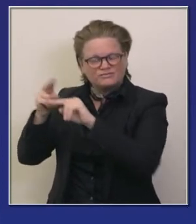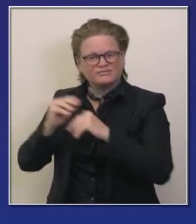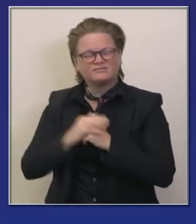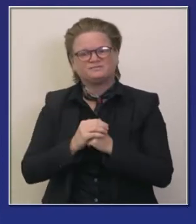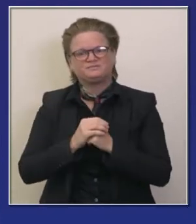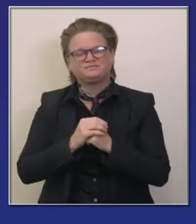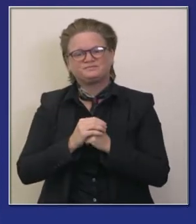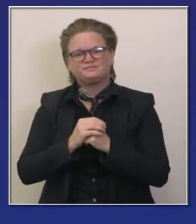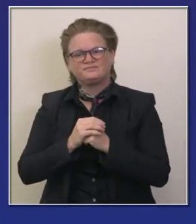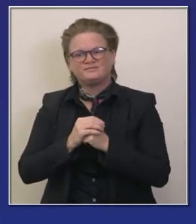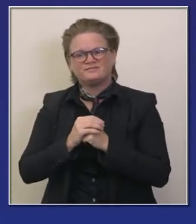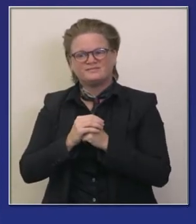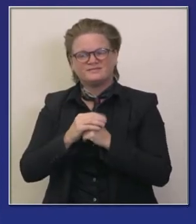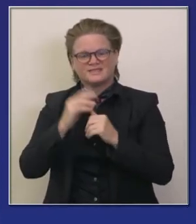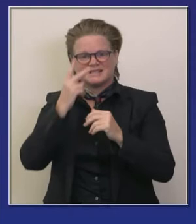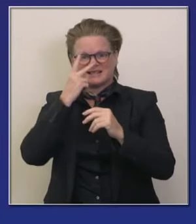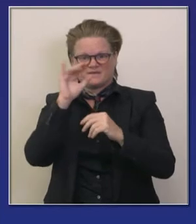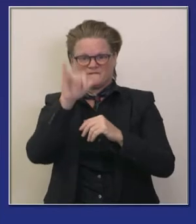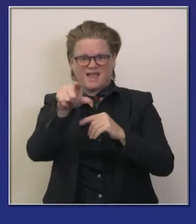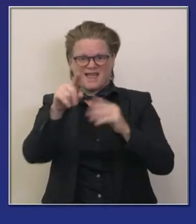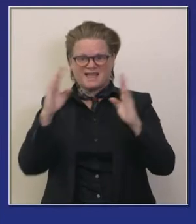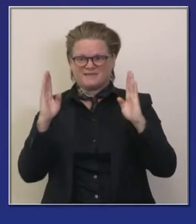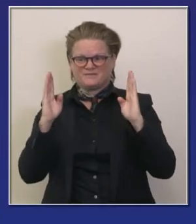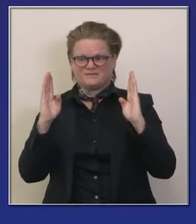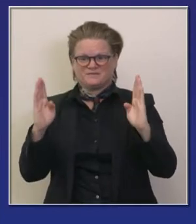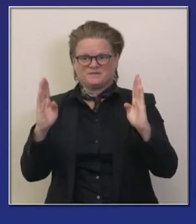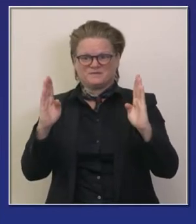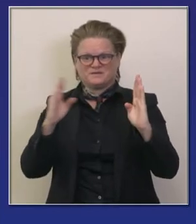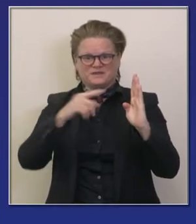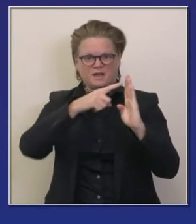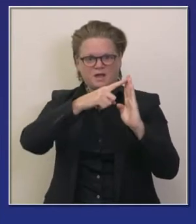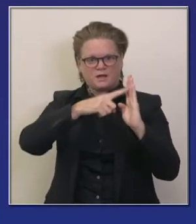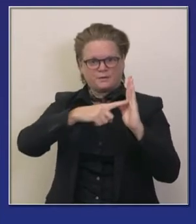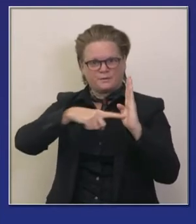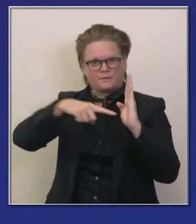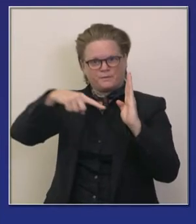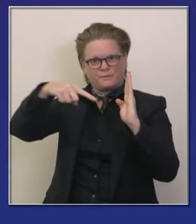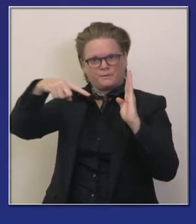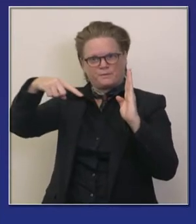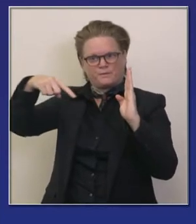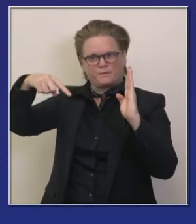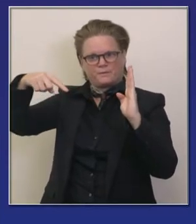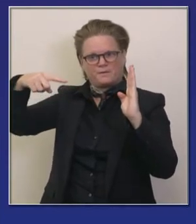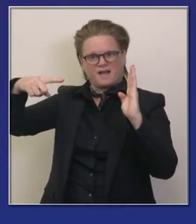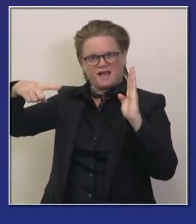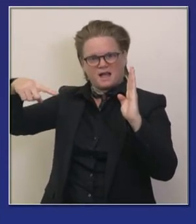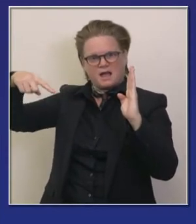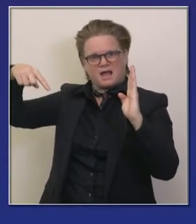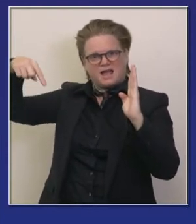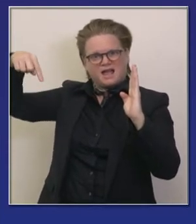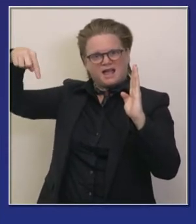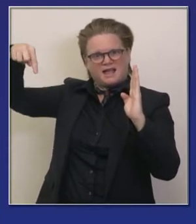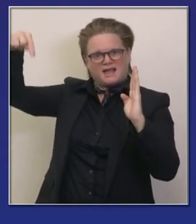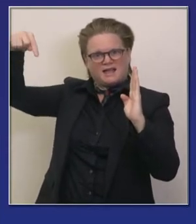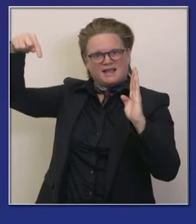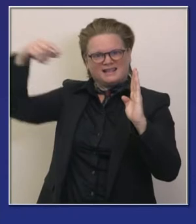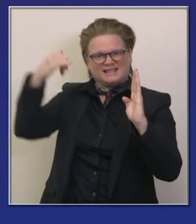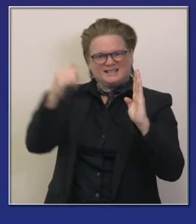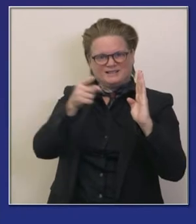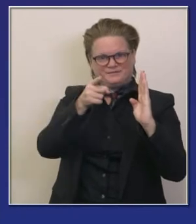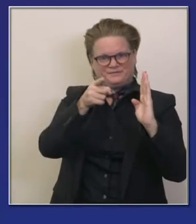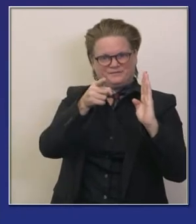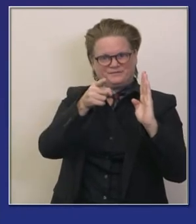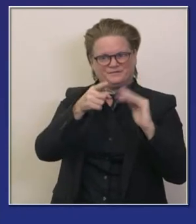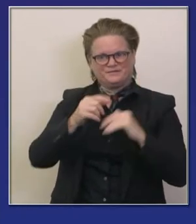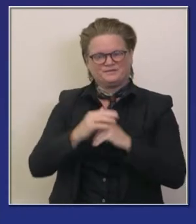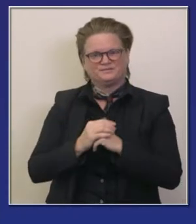ver que el número de pruebas diarias están ascendiendo también hace 24 días documentamos casi 300 mil pruebas